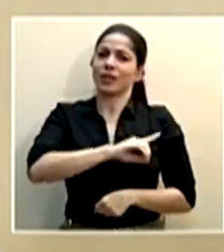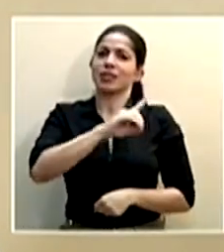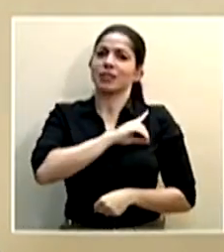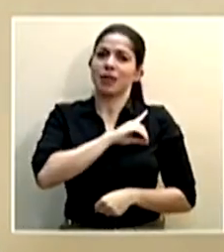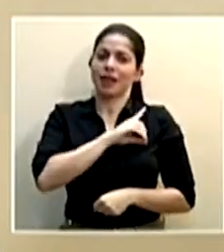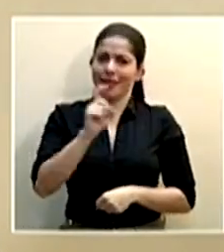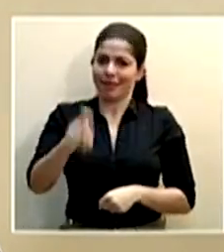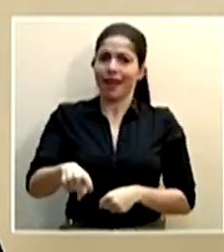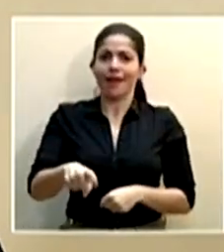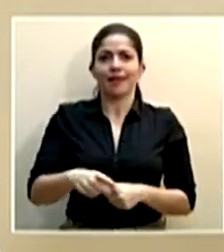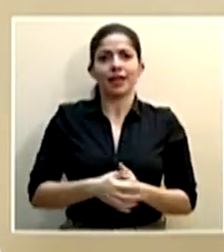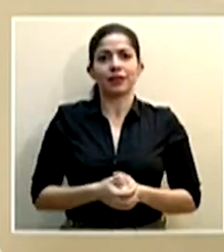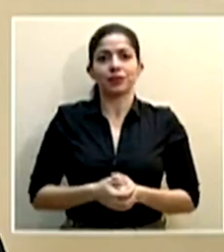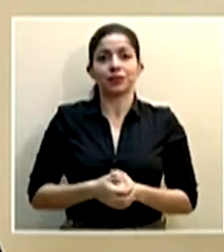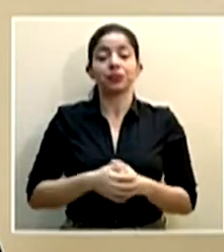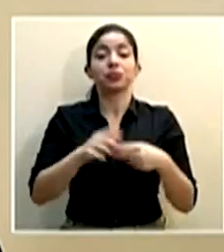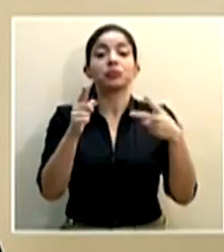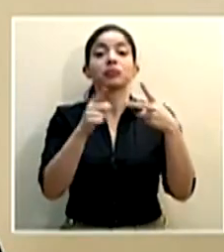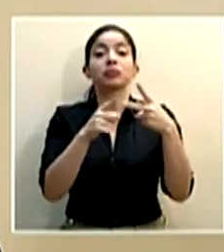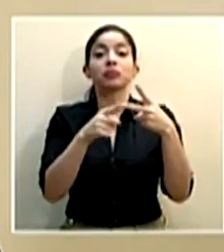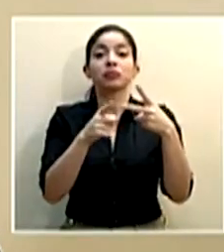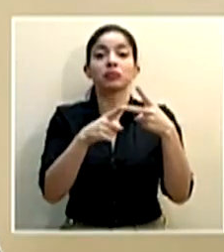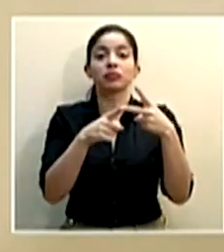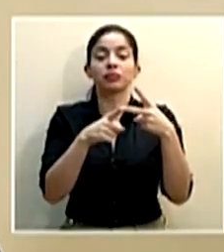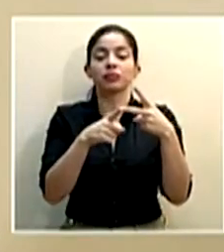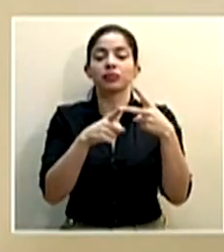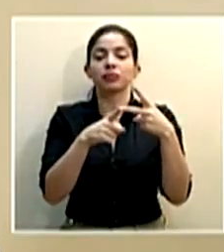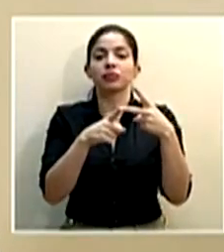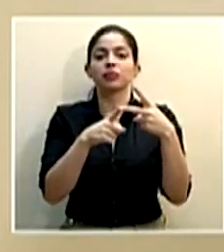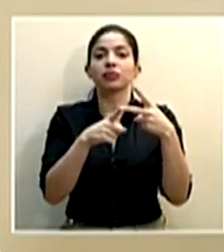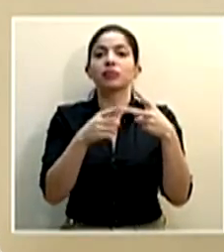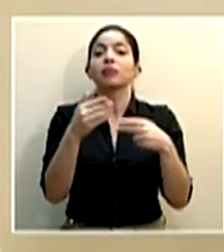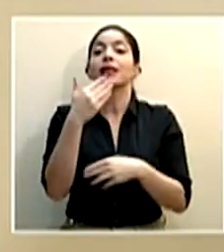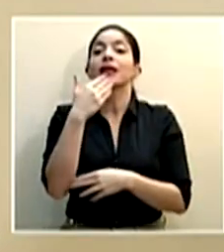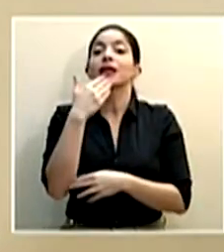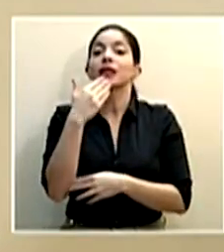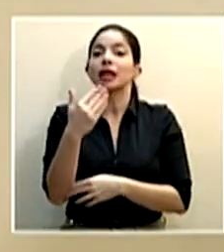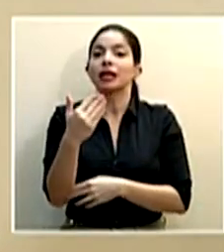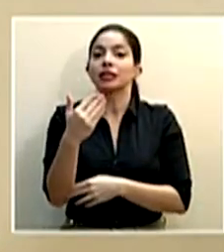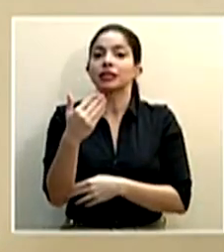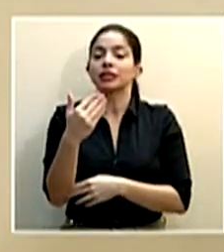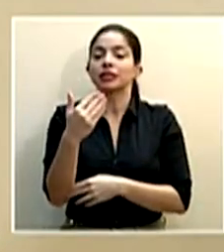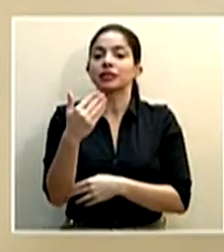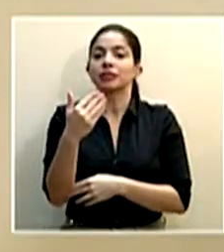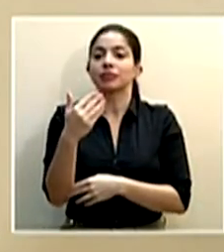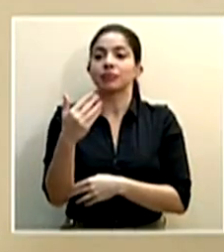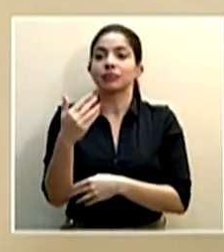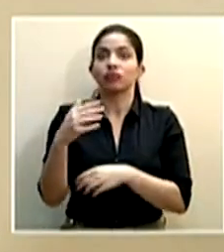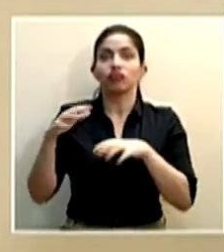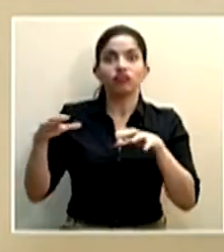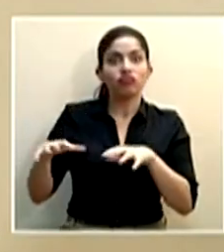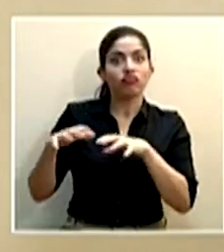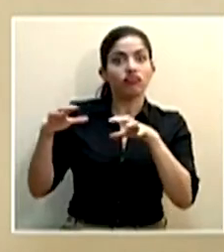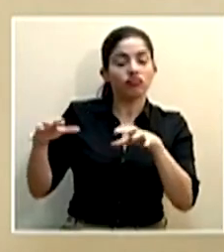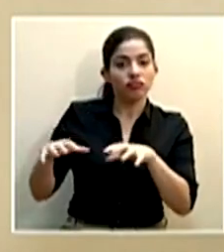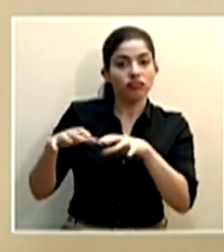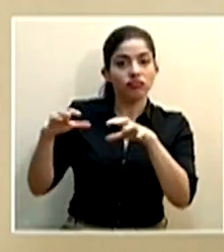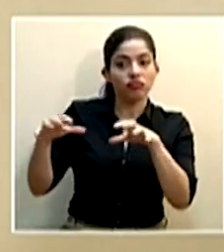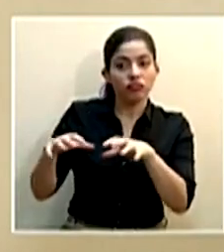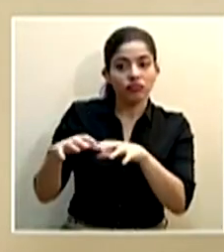él. Lo segundo que quiero decir es que gracias a el actuar de los distintos